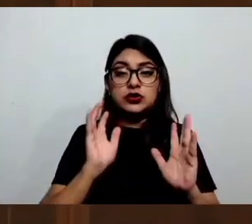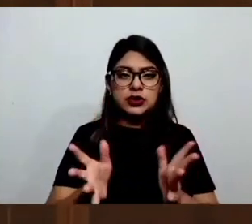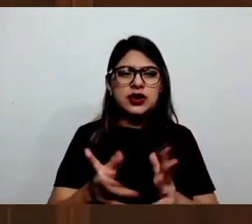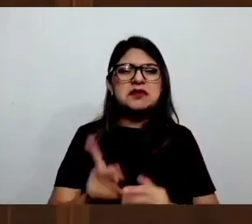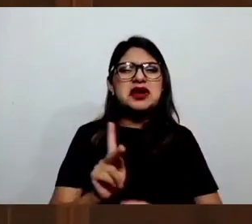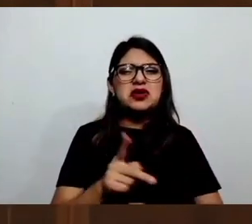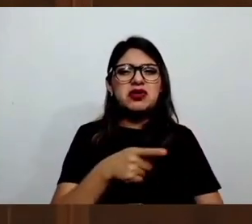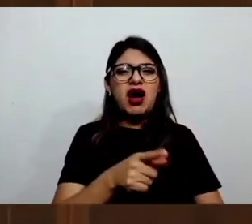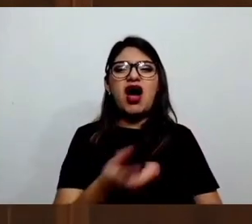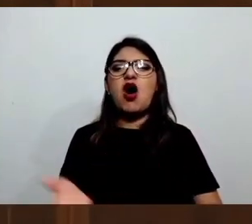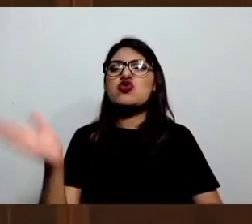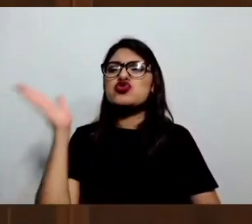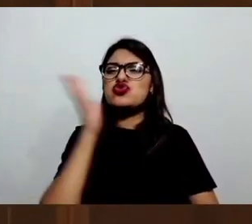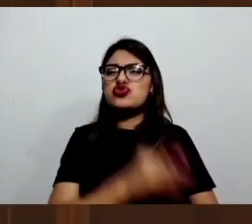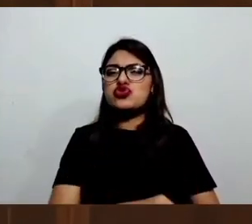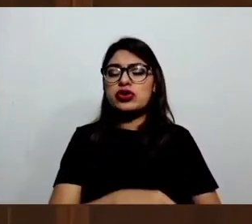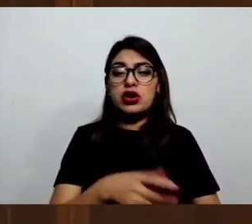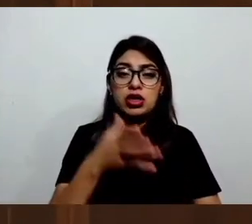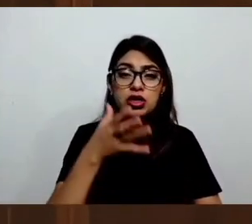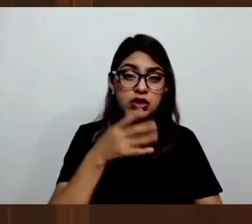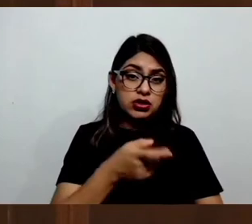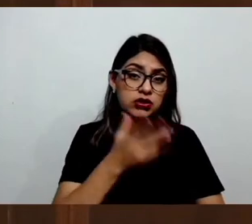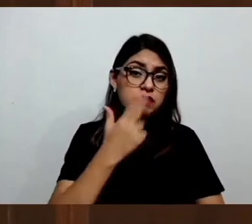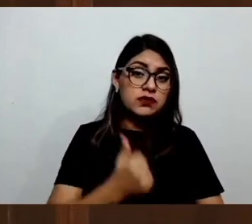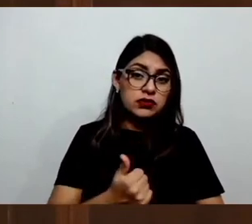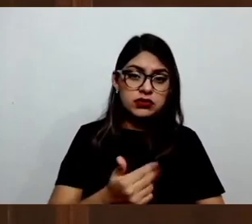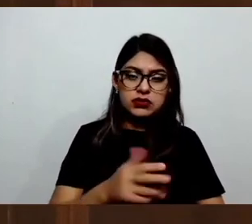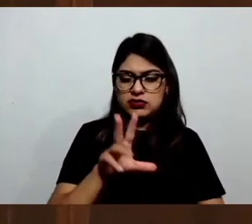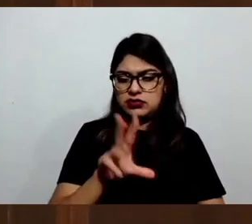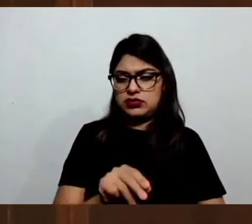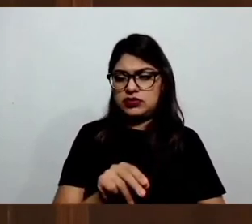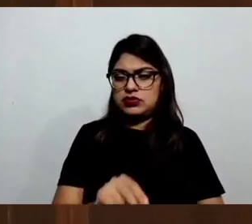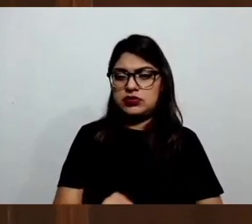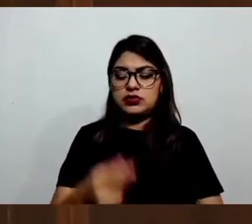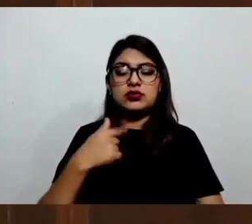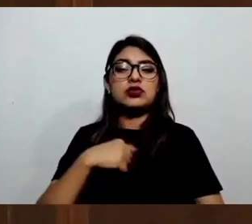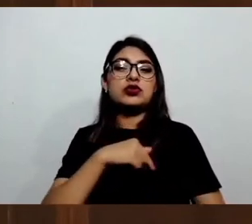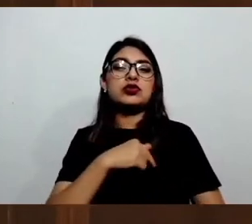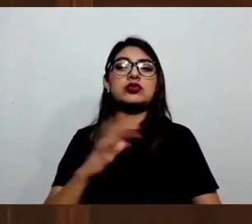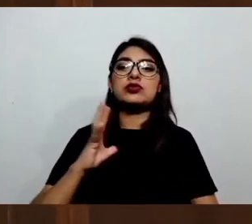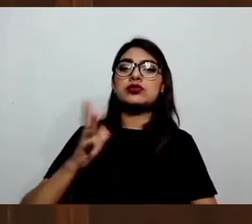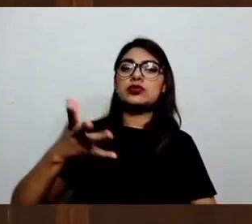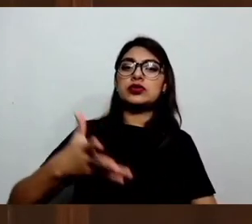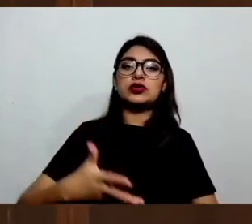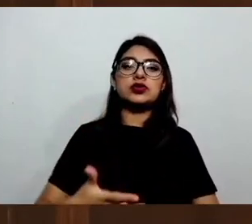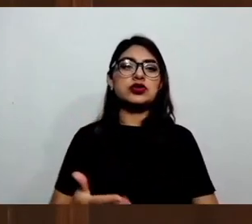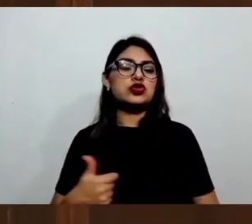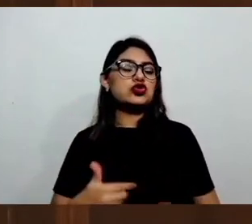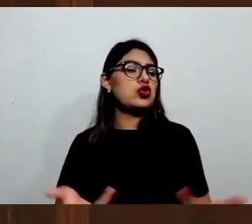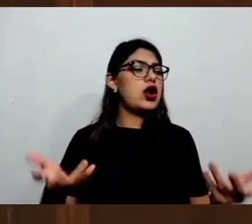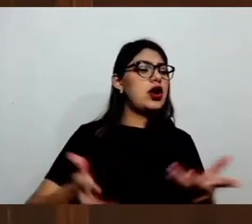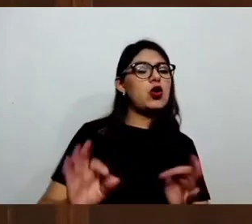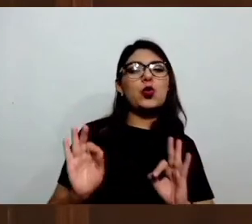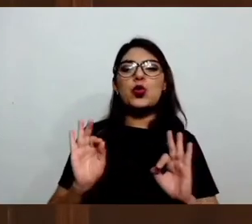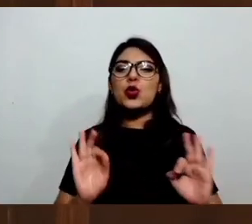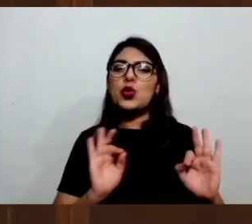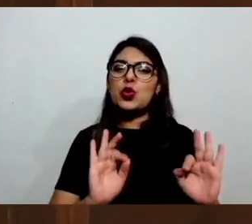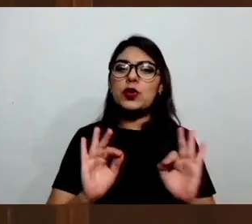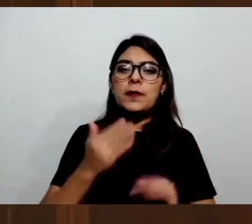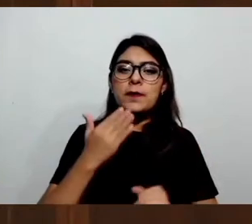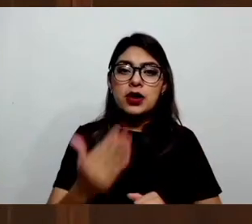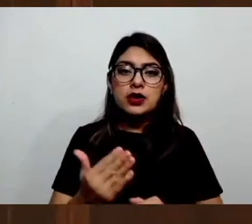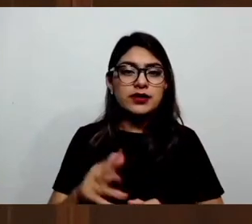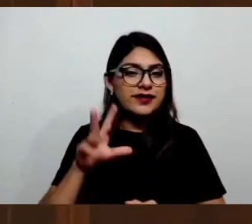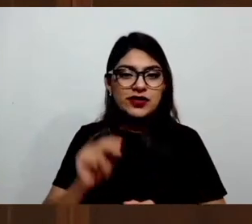por ello vamos a enorgullecernos de que somos muy productivos. Seremos productivos a partir de que en las